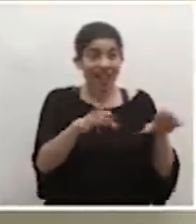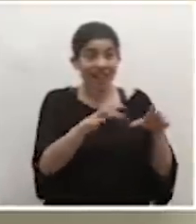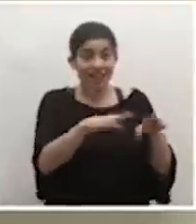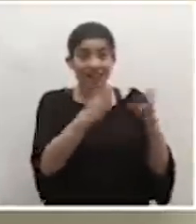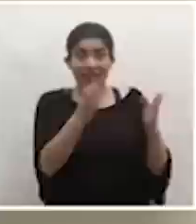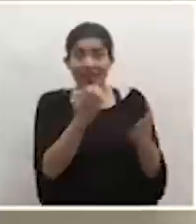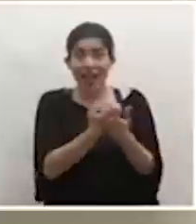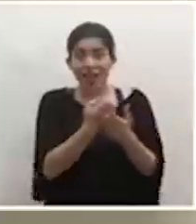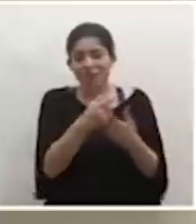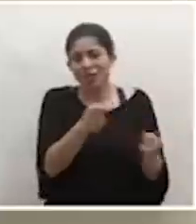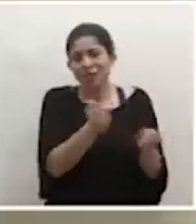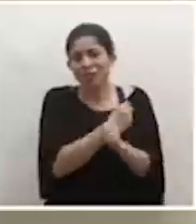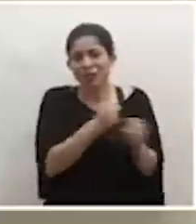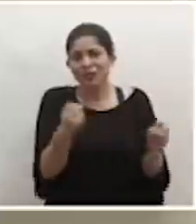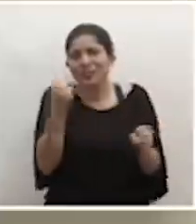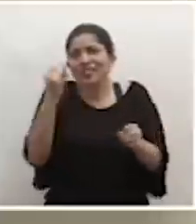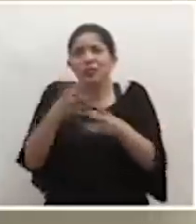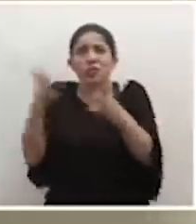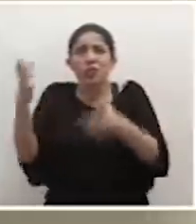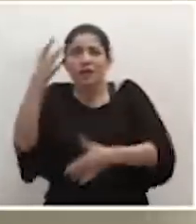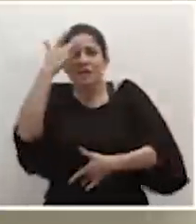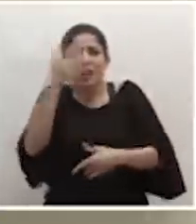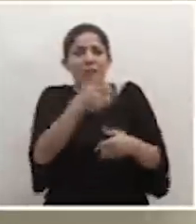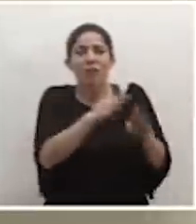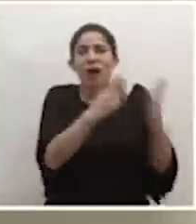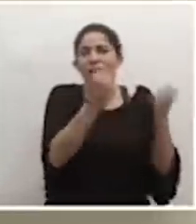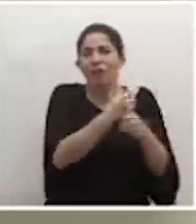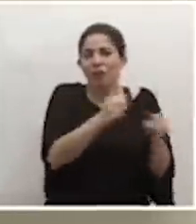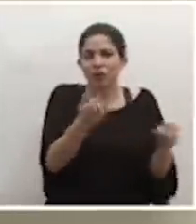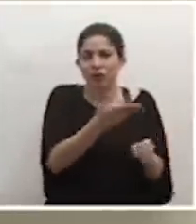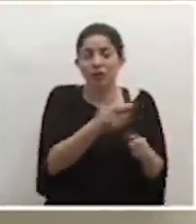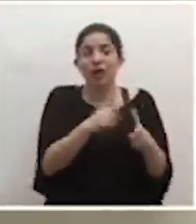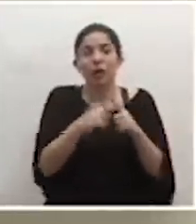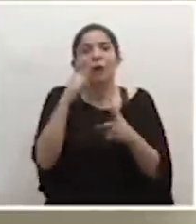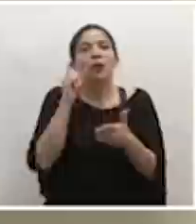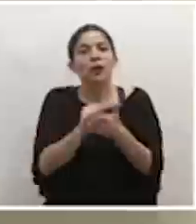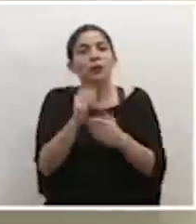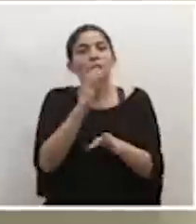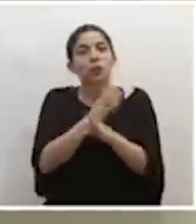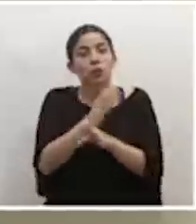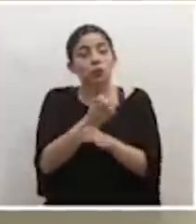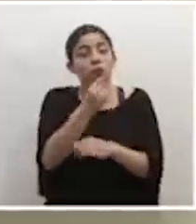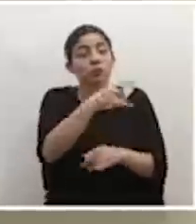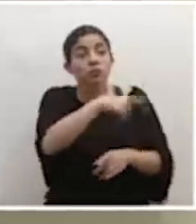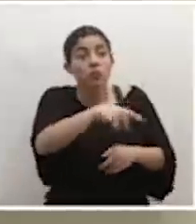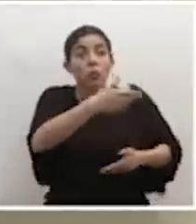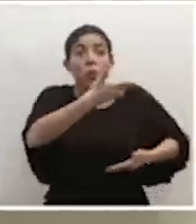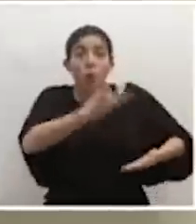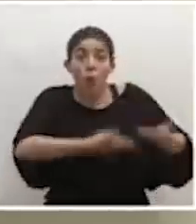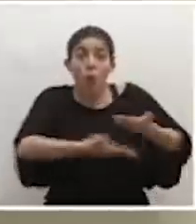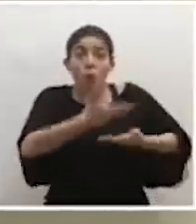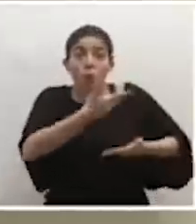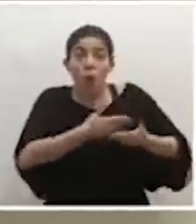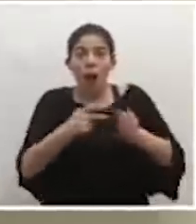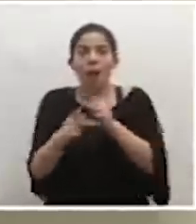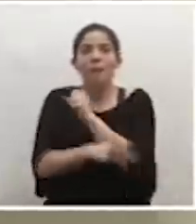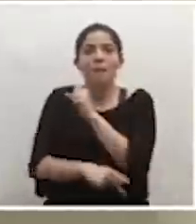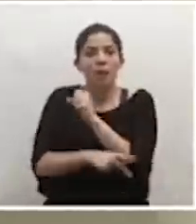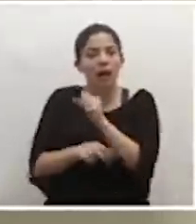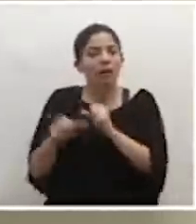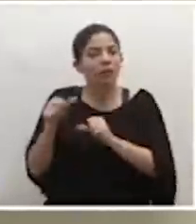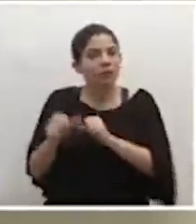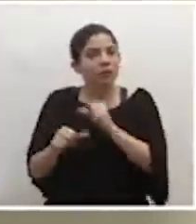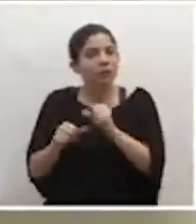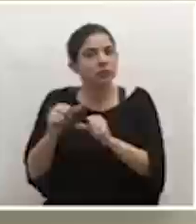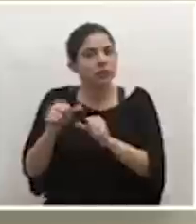económica es imposible, por eso es que tenemos que ser también cautos y que hemos dicho todos, si colaboramos, permitimos que el país avance y que podamos